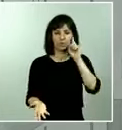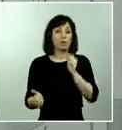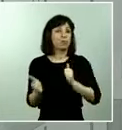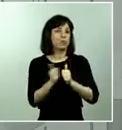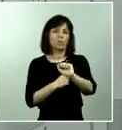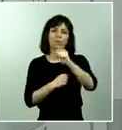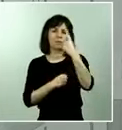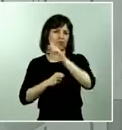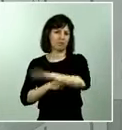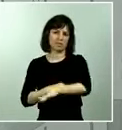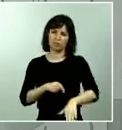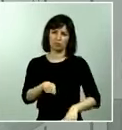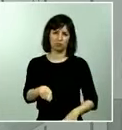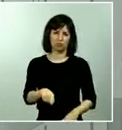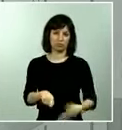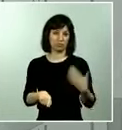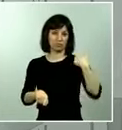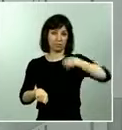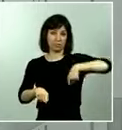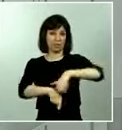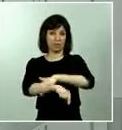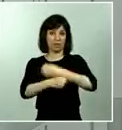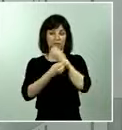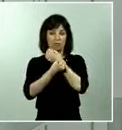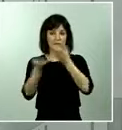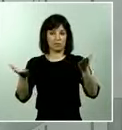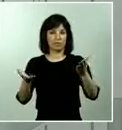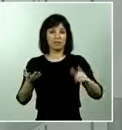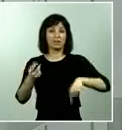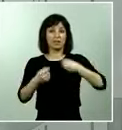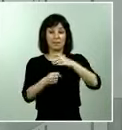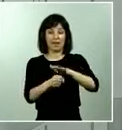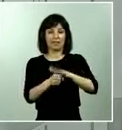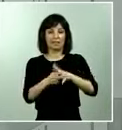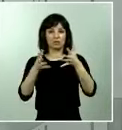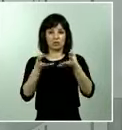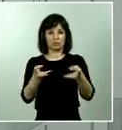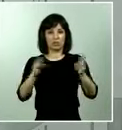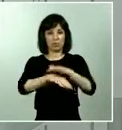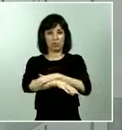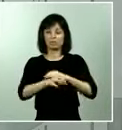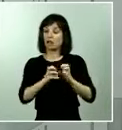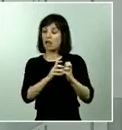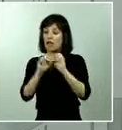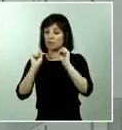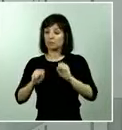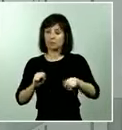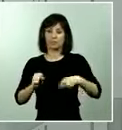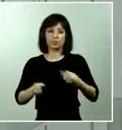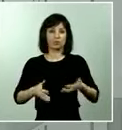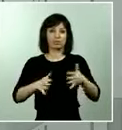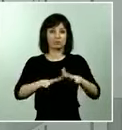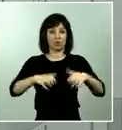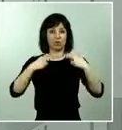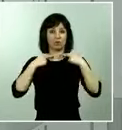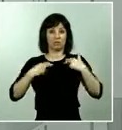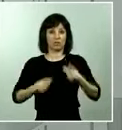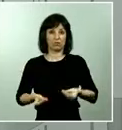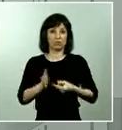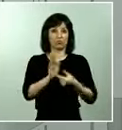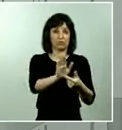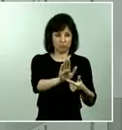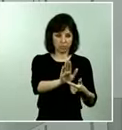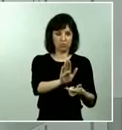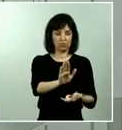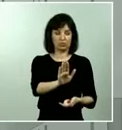el martes será analizada por el consejo de ministros y propuesta al congreso de los diputados en el marco de que